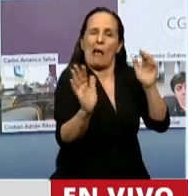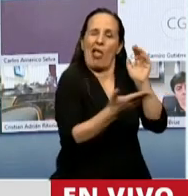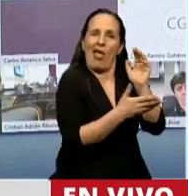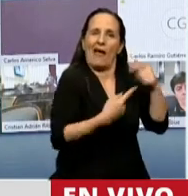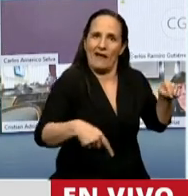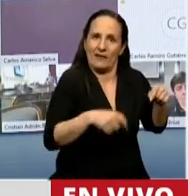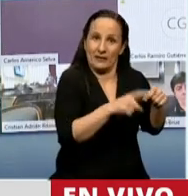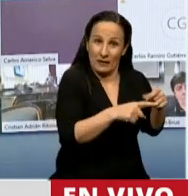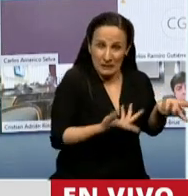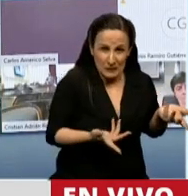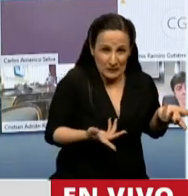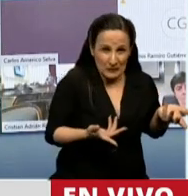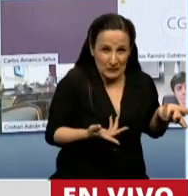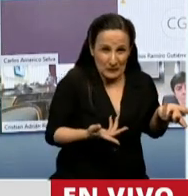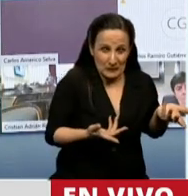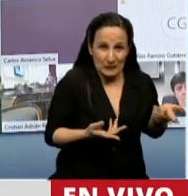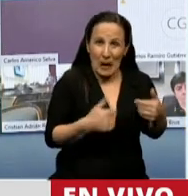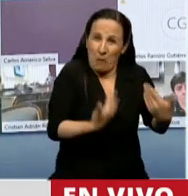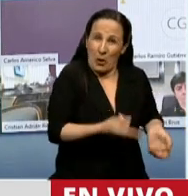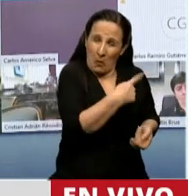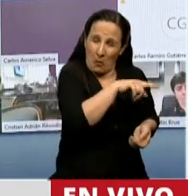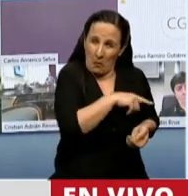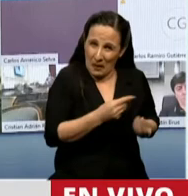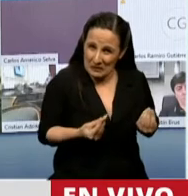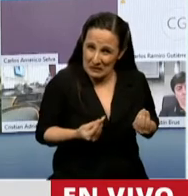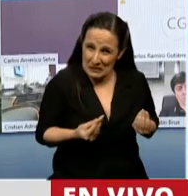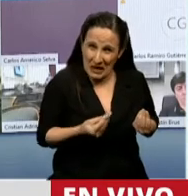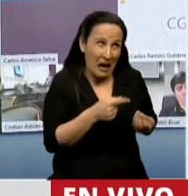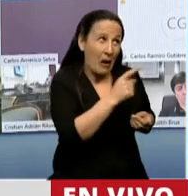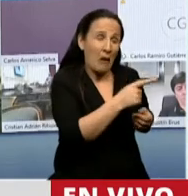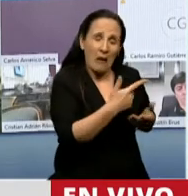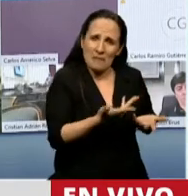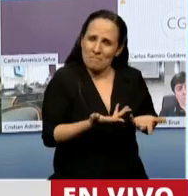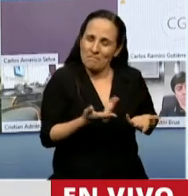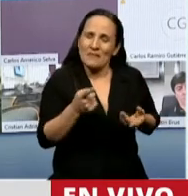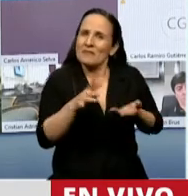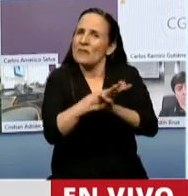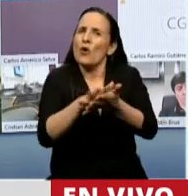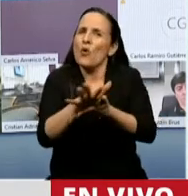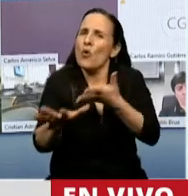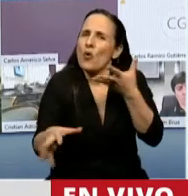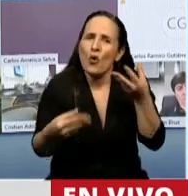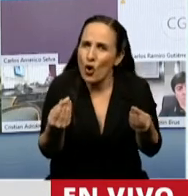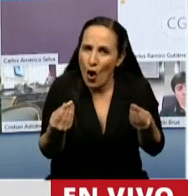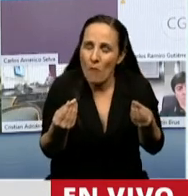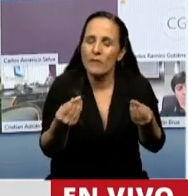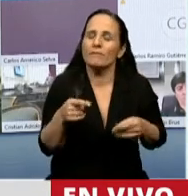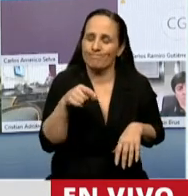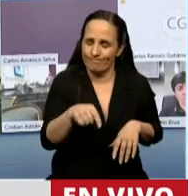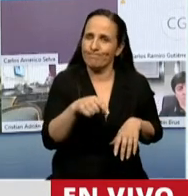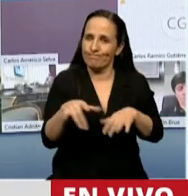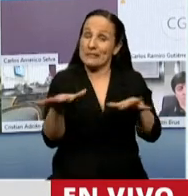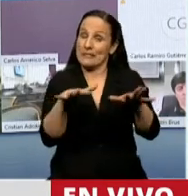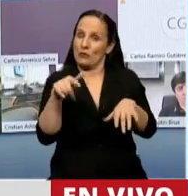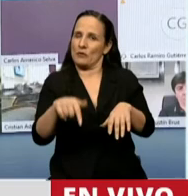le da a todos? ¿Cómo se arregla esto? Es algo que también podríamos empezar a pensar en el medio de esta situación.